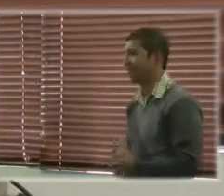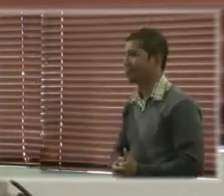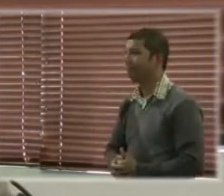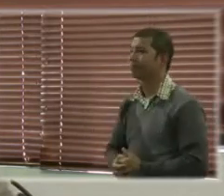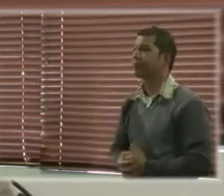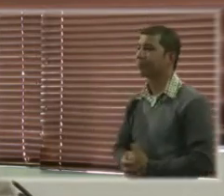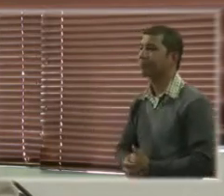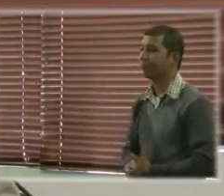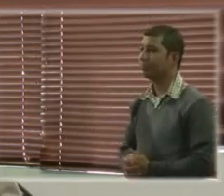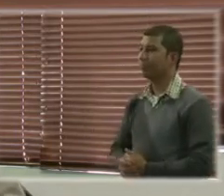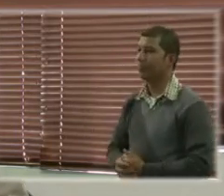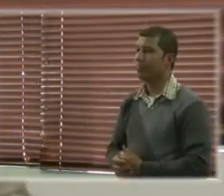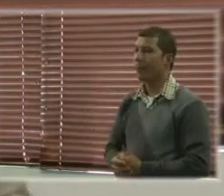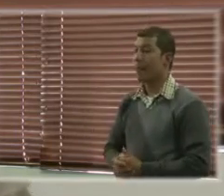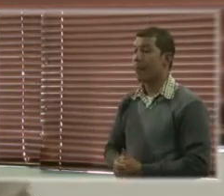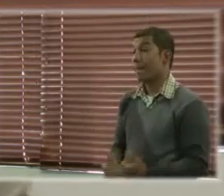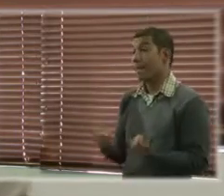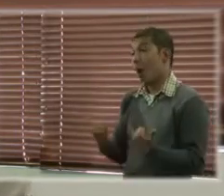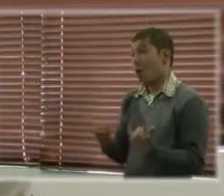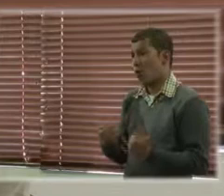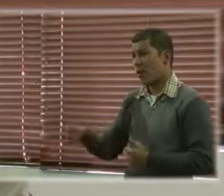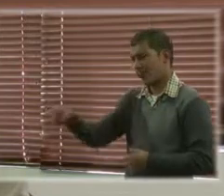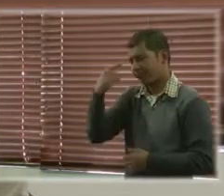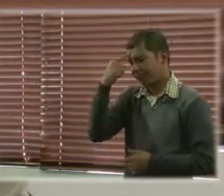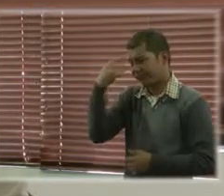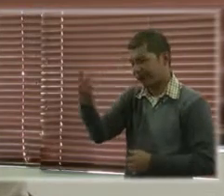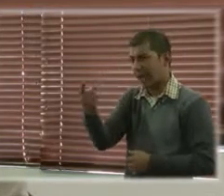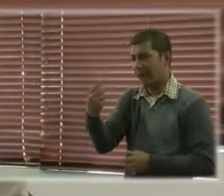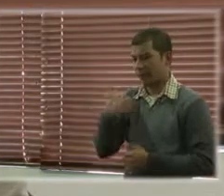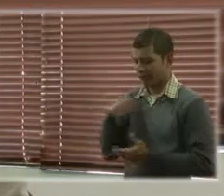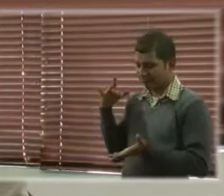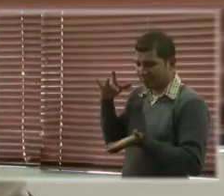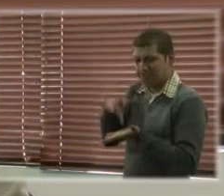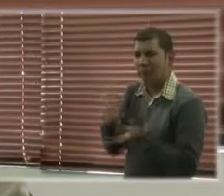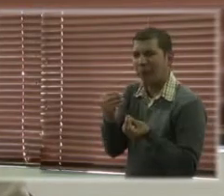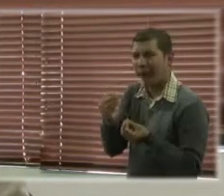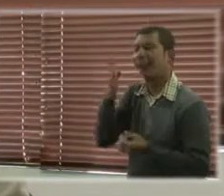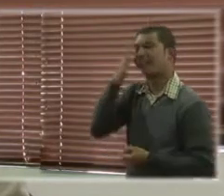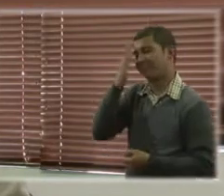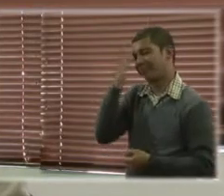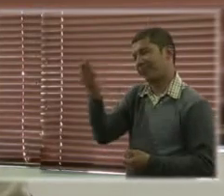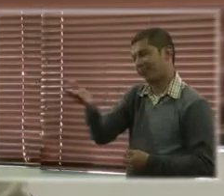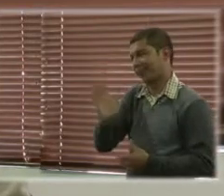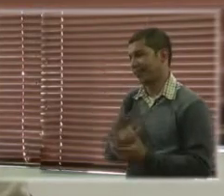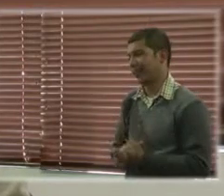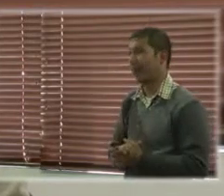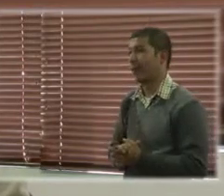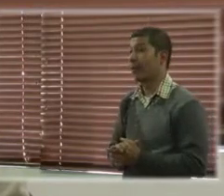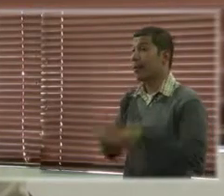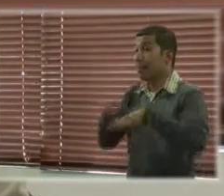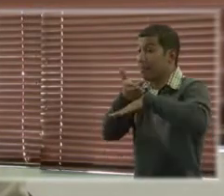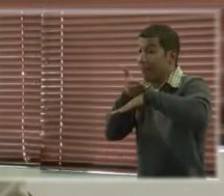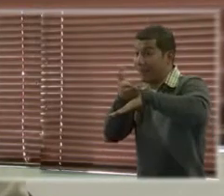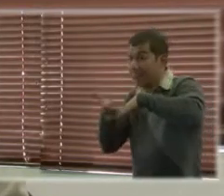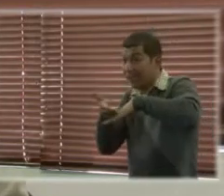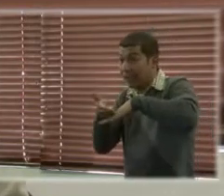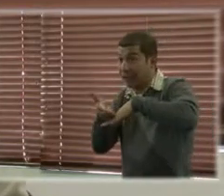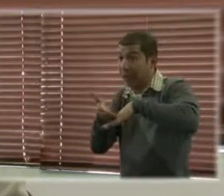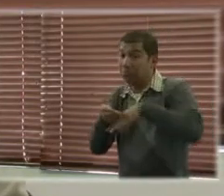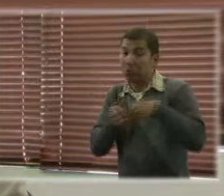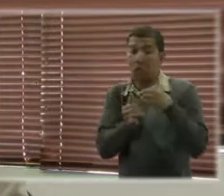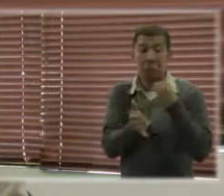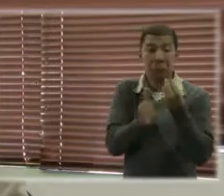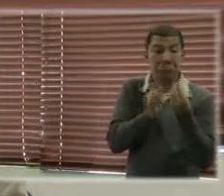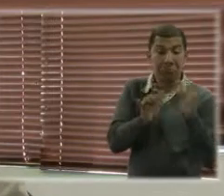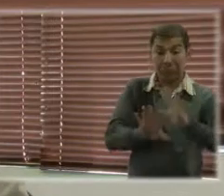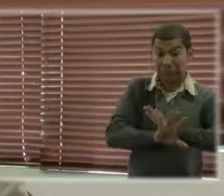Pues ahora ustedes ya conocen cuál es el propósito de mi visita y aprovechando que más tarde después del receso de